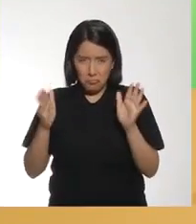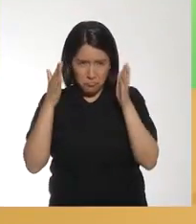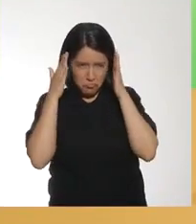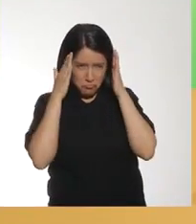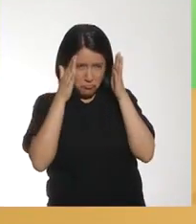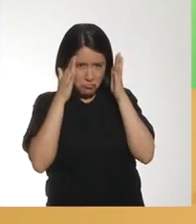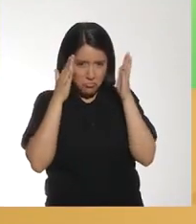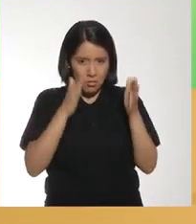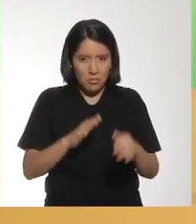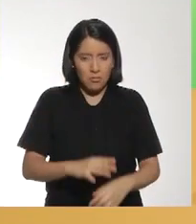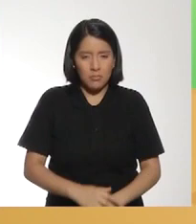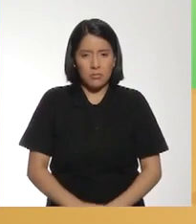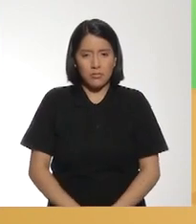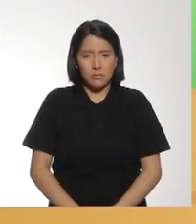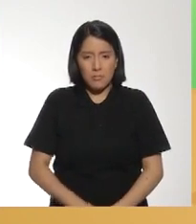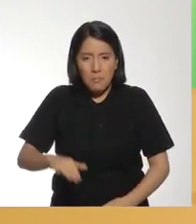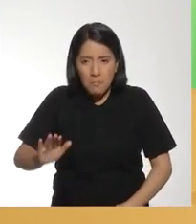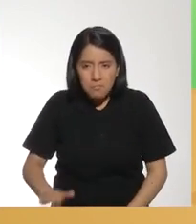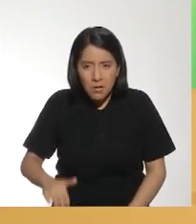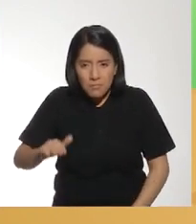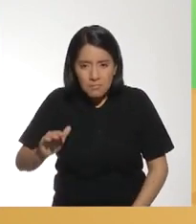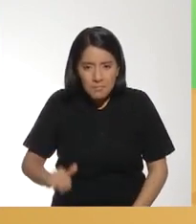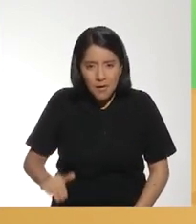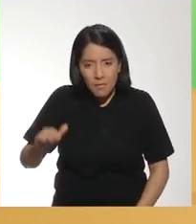Ok. Concentración. ¡Vale!